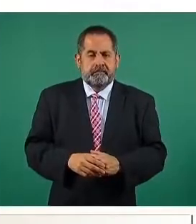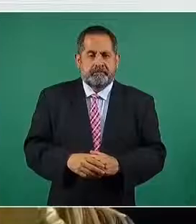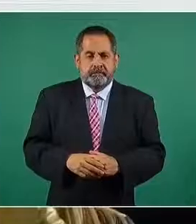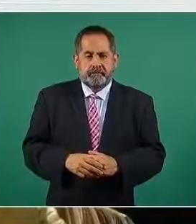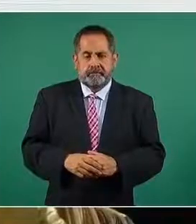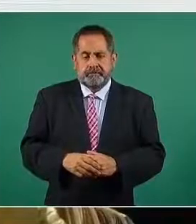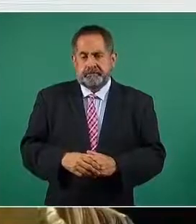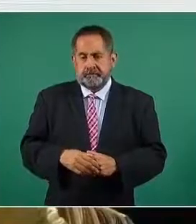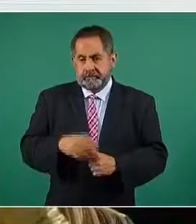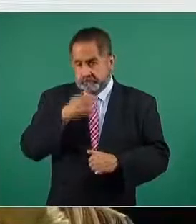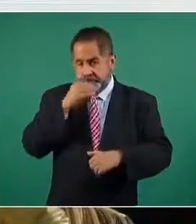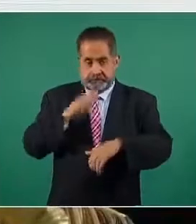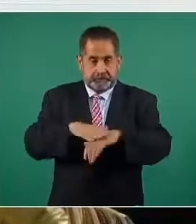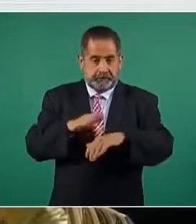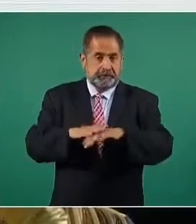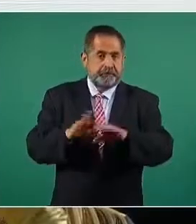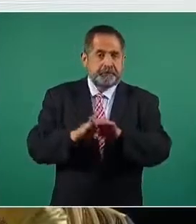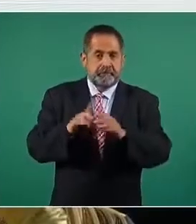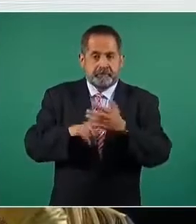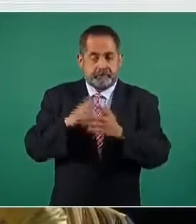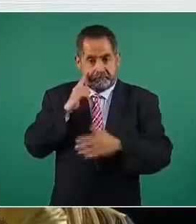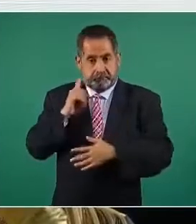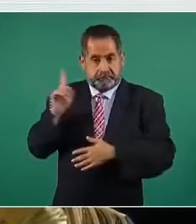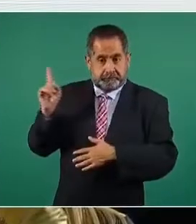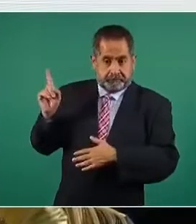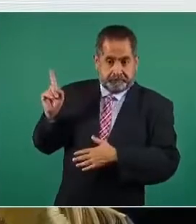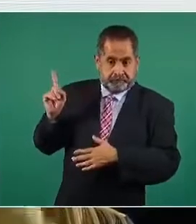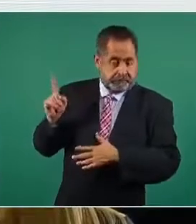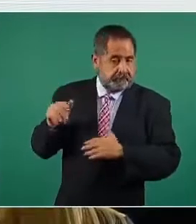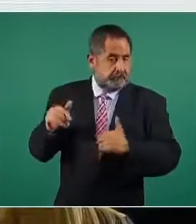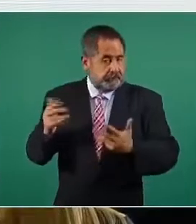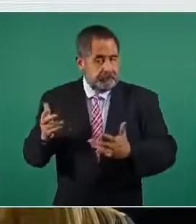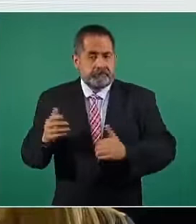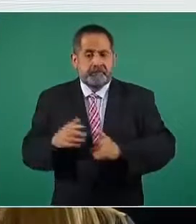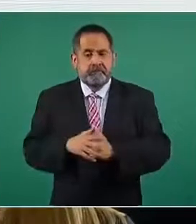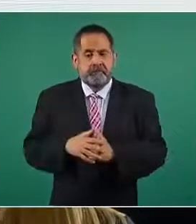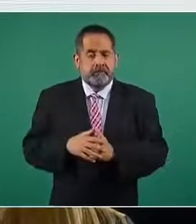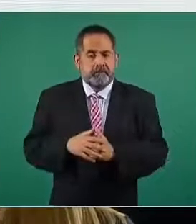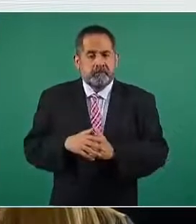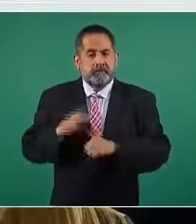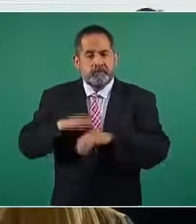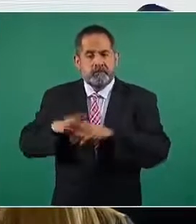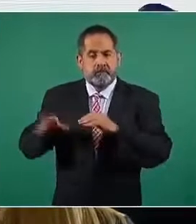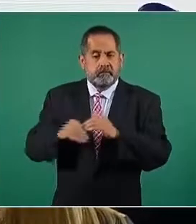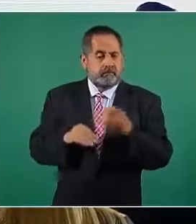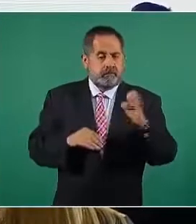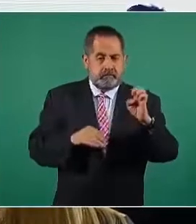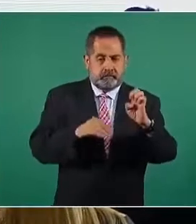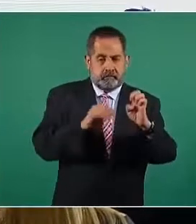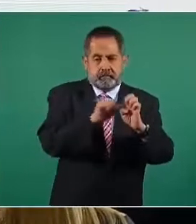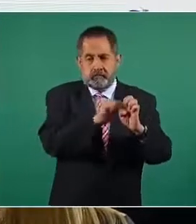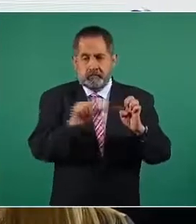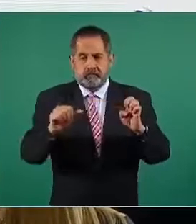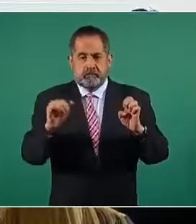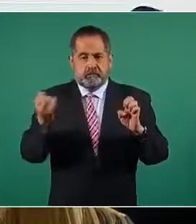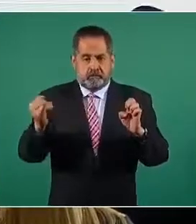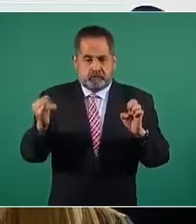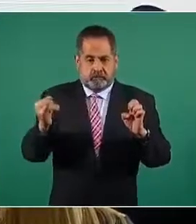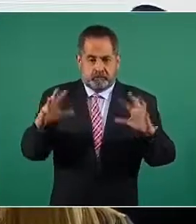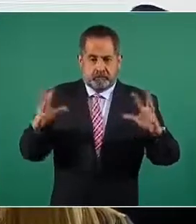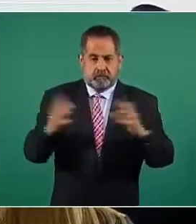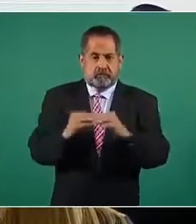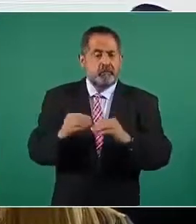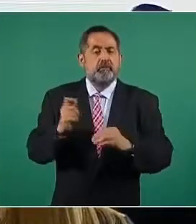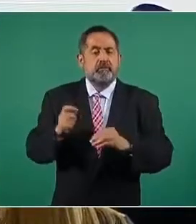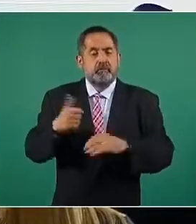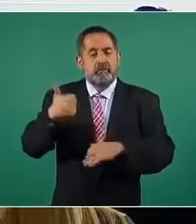decir que en esta gráfica vemos el acumulado de enero a junio, en donde seis